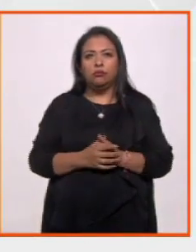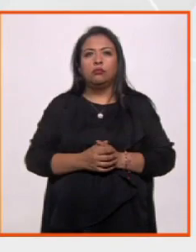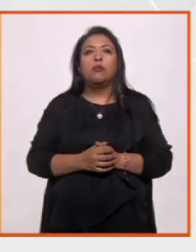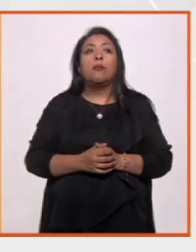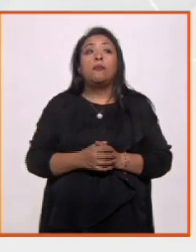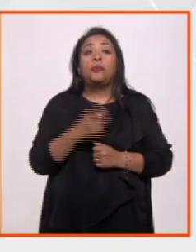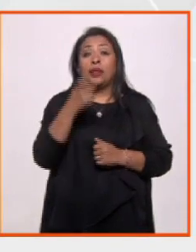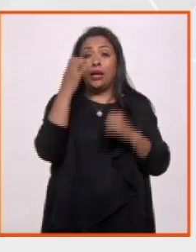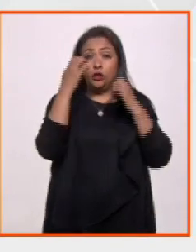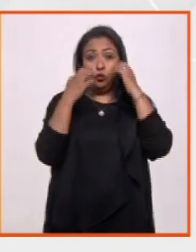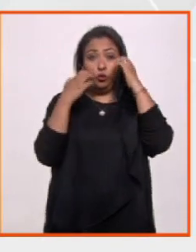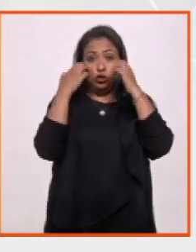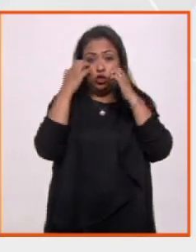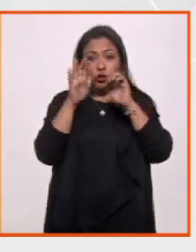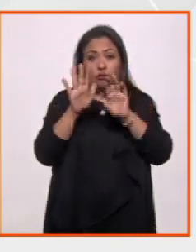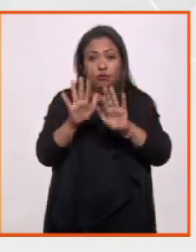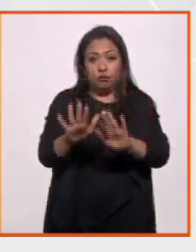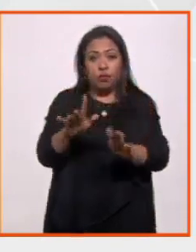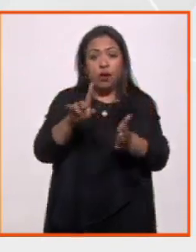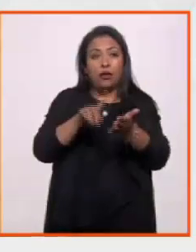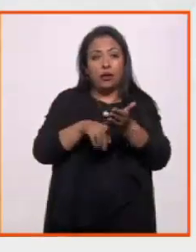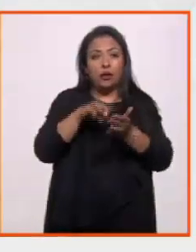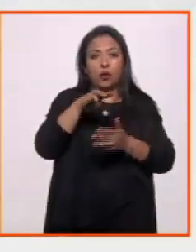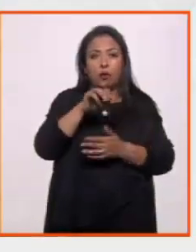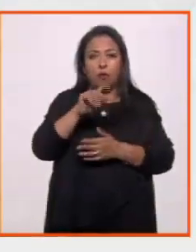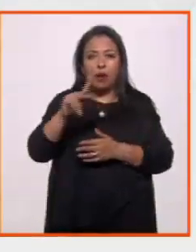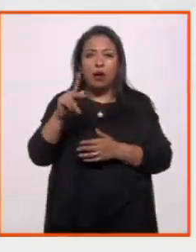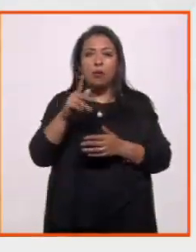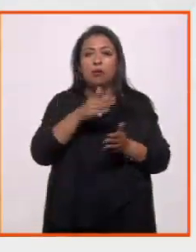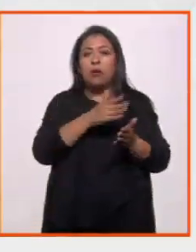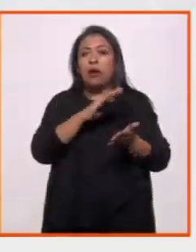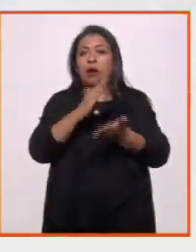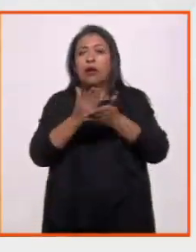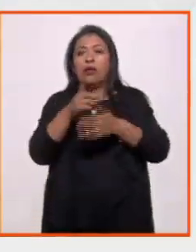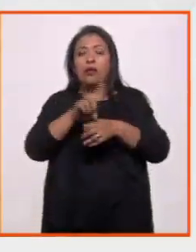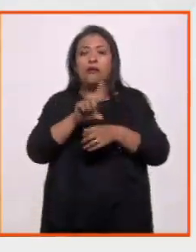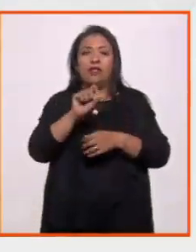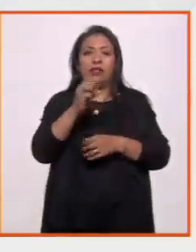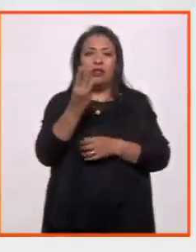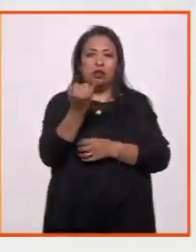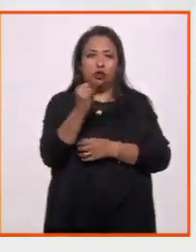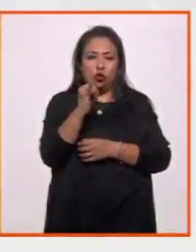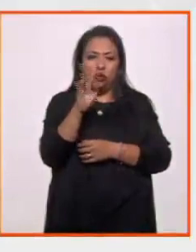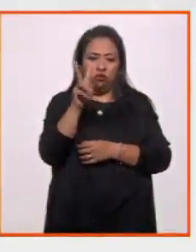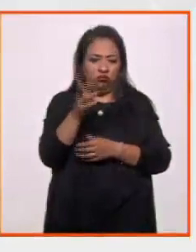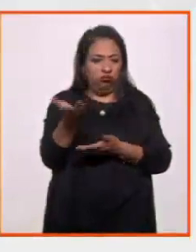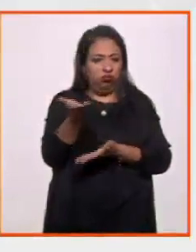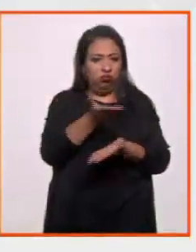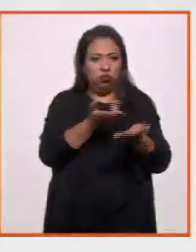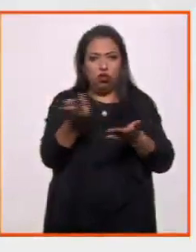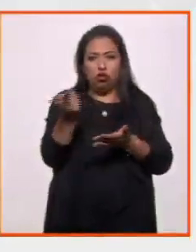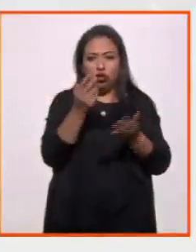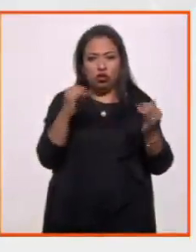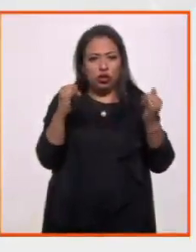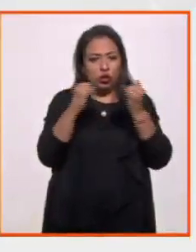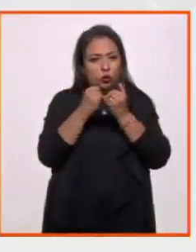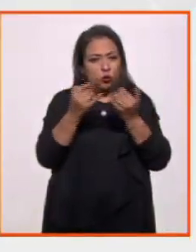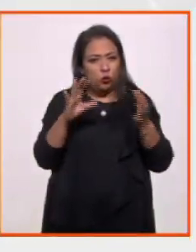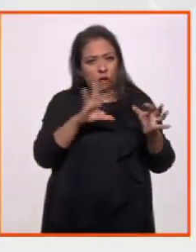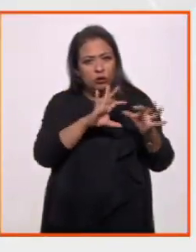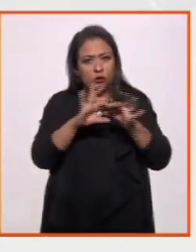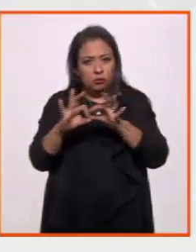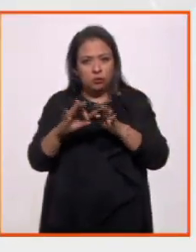Con esta exposición, que permanecerá en el MAP hasta el 23 de junio, se refrenda la colaboración entre ambas instituciones.